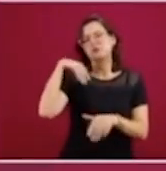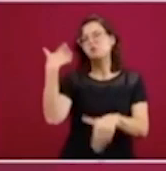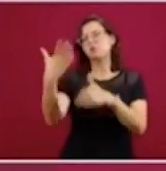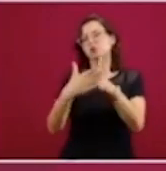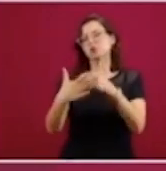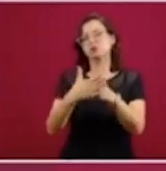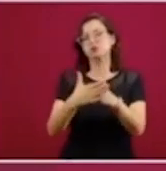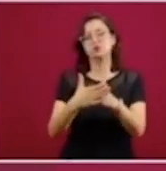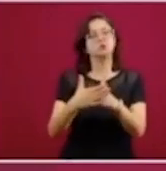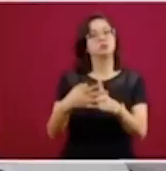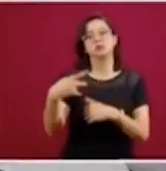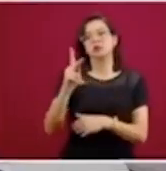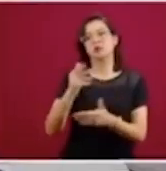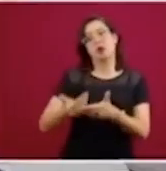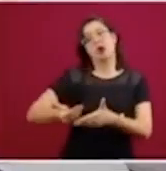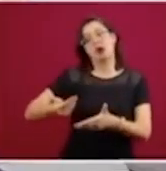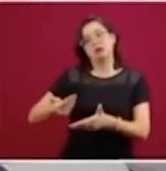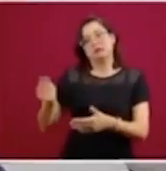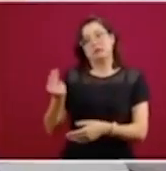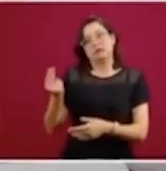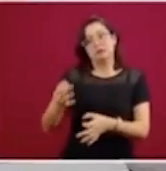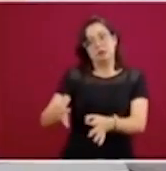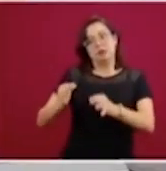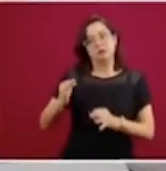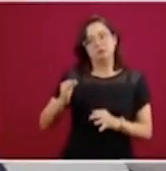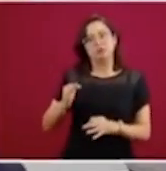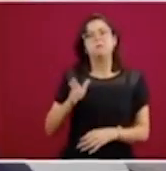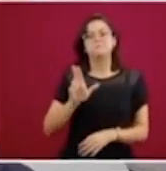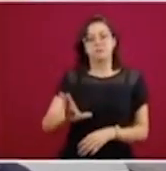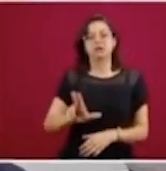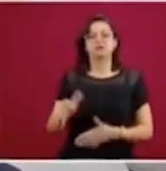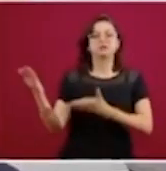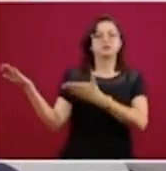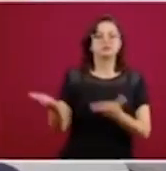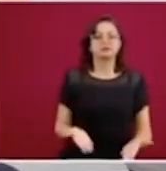pues van a llegar ya martes. Esa es la situación.